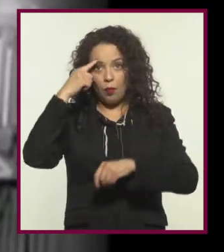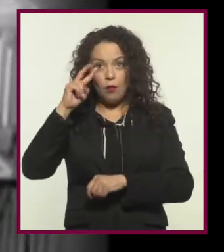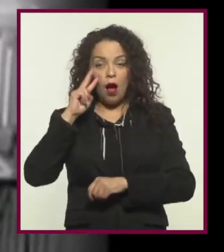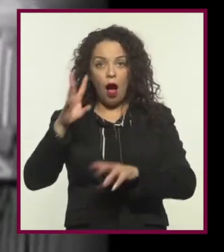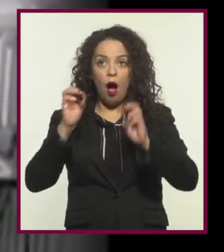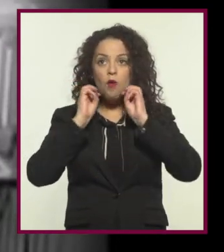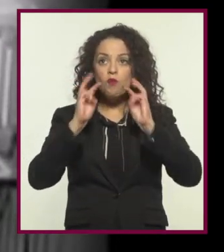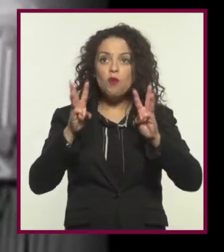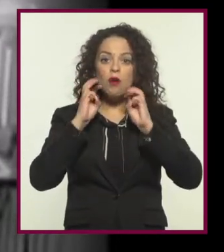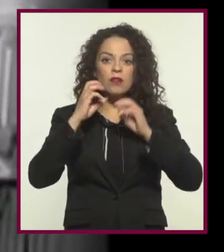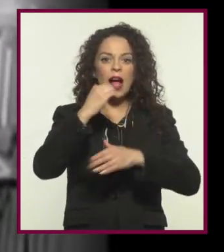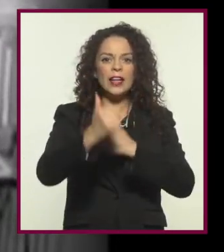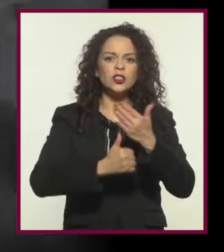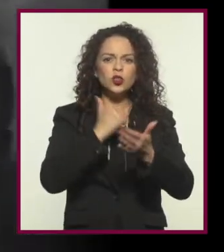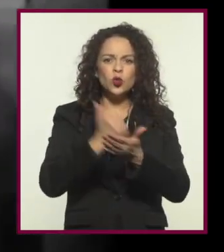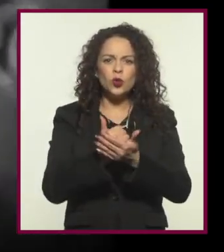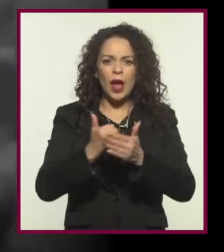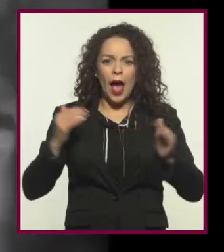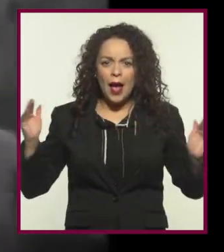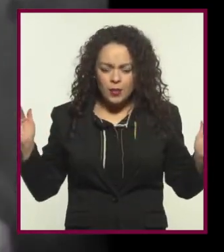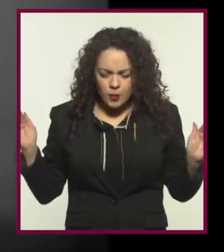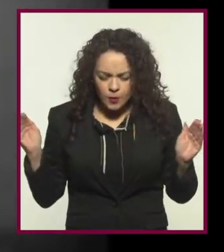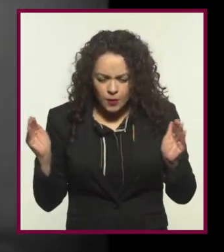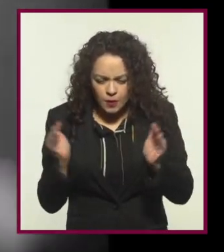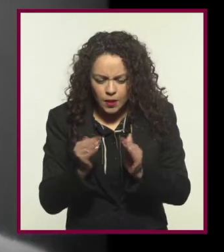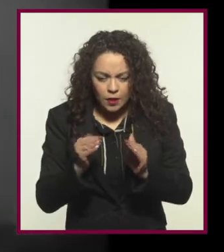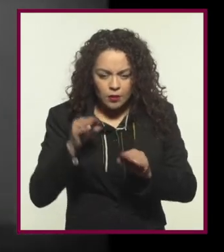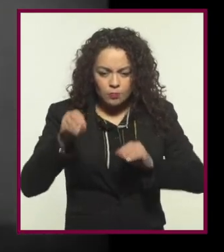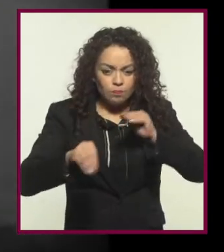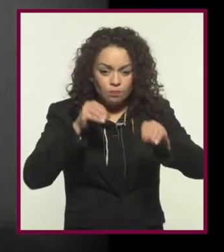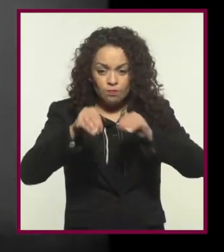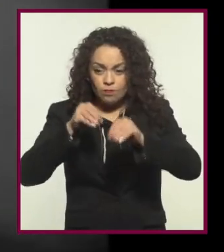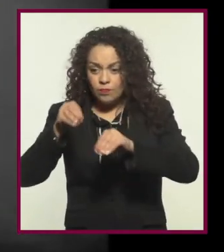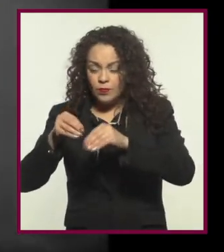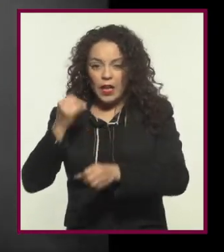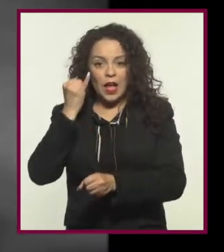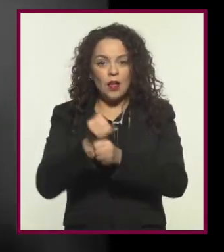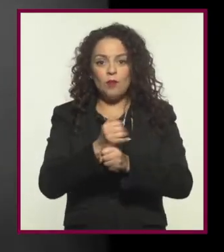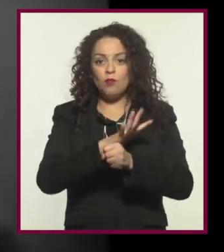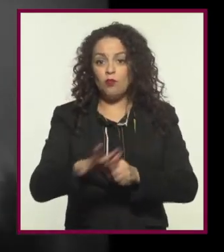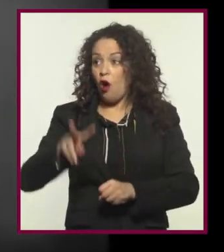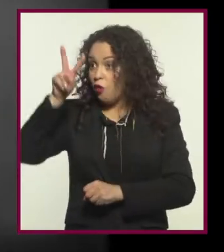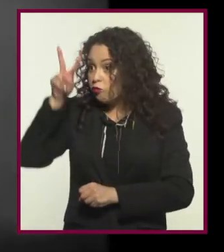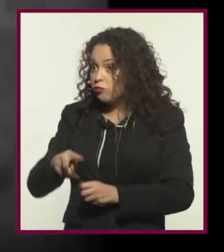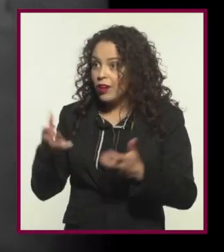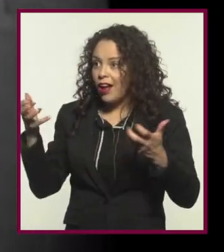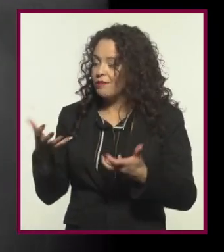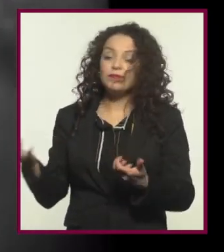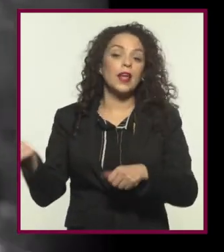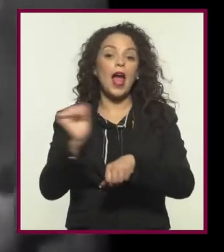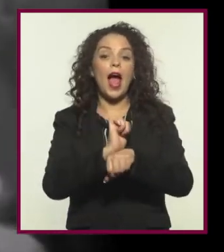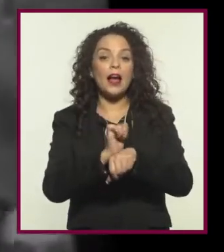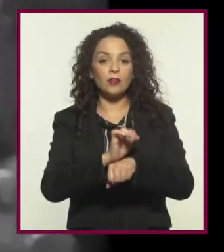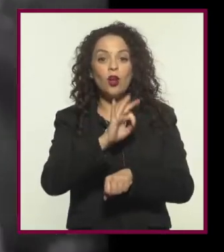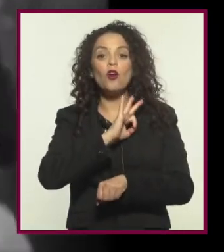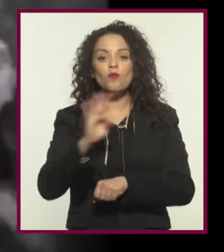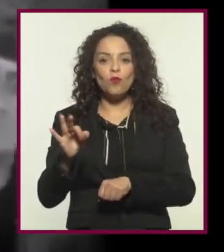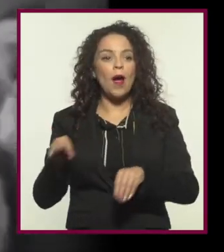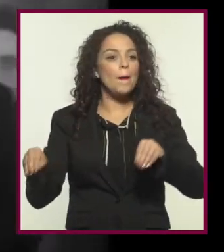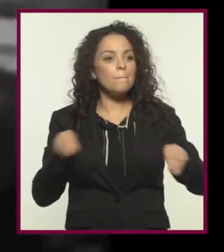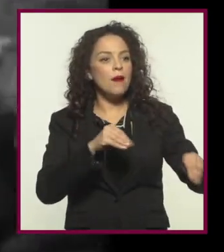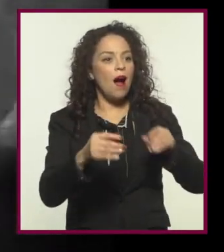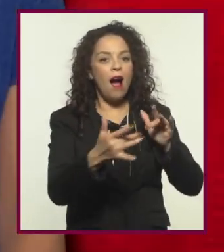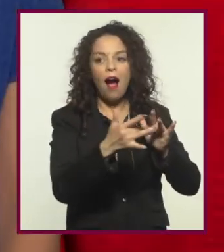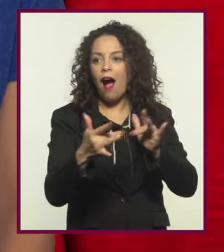efectos especiales. Se creó toda una ciudad en miniatura, con escenarios que hubiera sido imposible crear en tamaño real y donde los actores